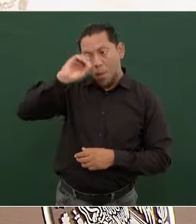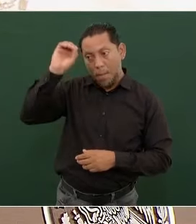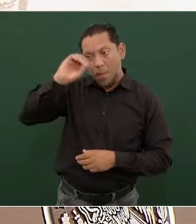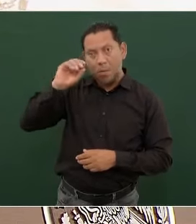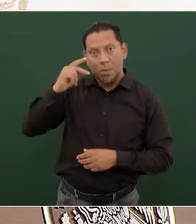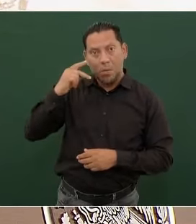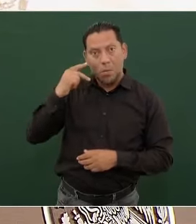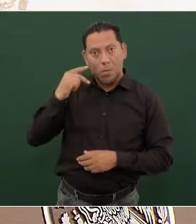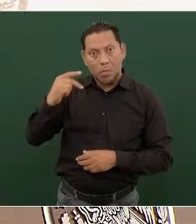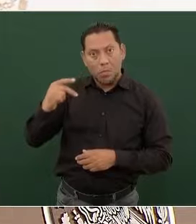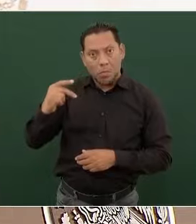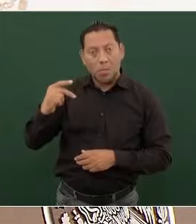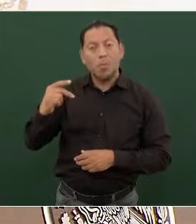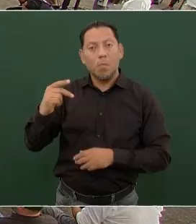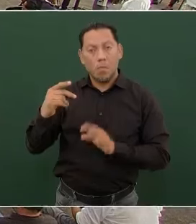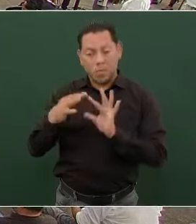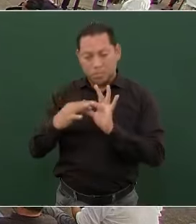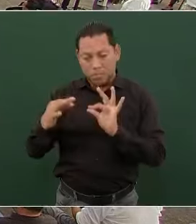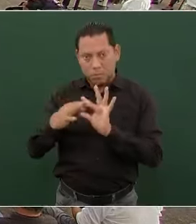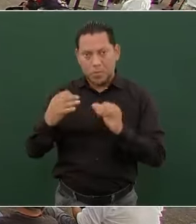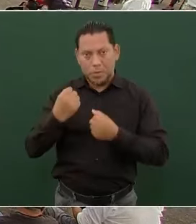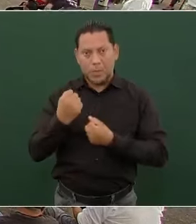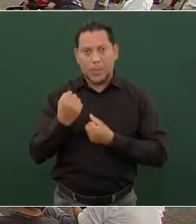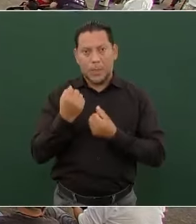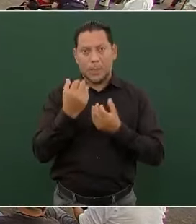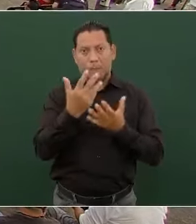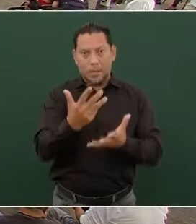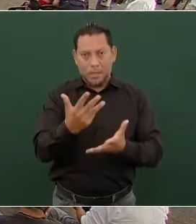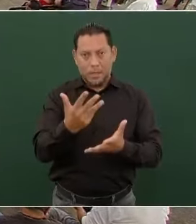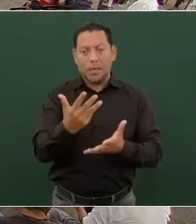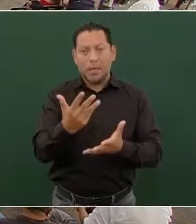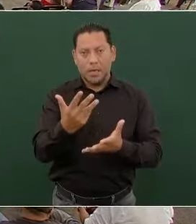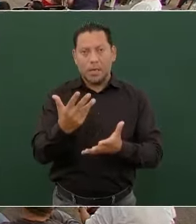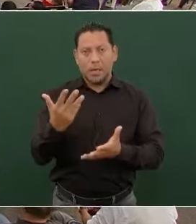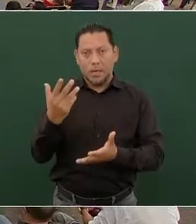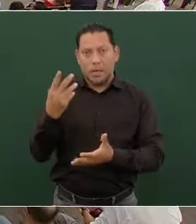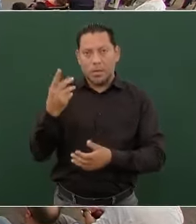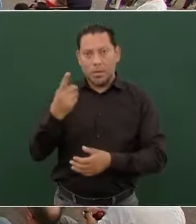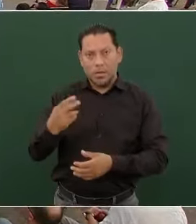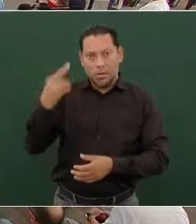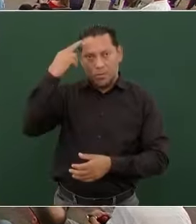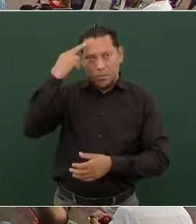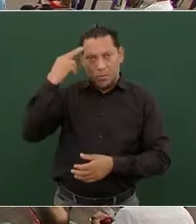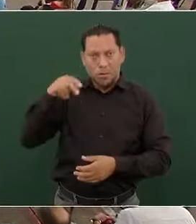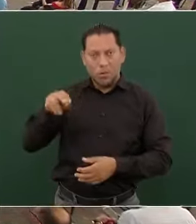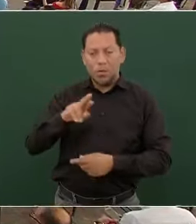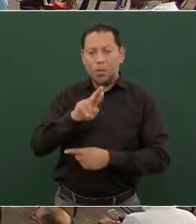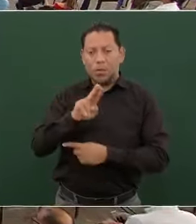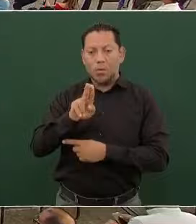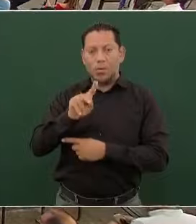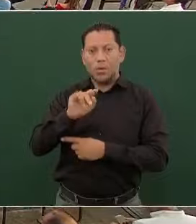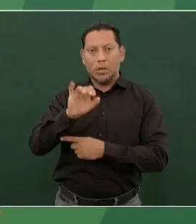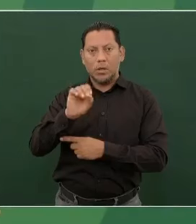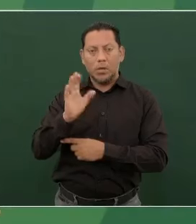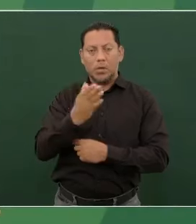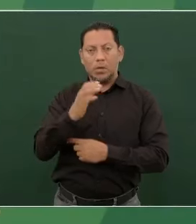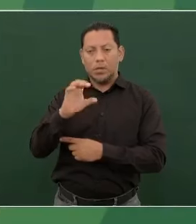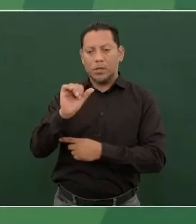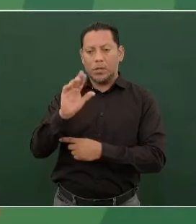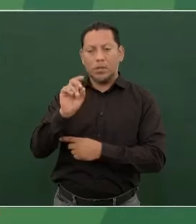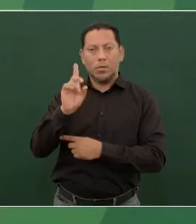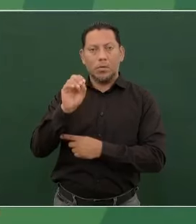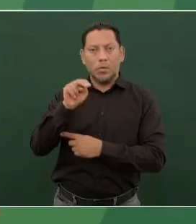exposición, sus palabras, el doctor Rutilio Escandón, gobernador de